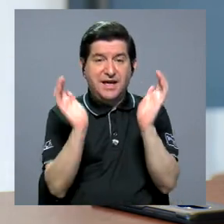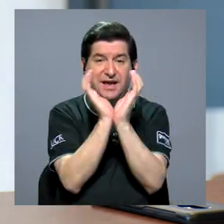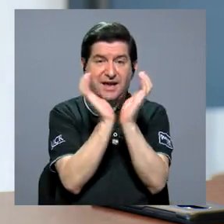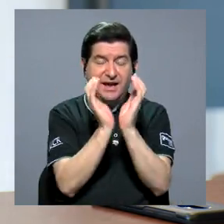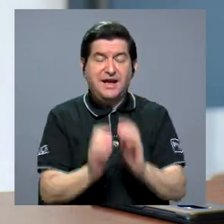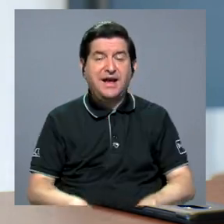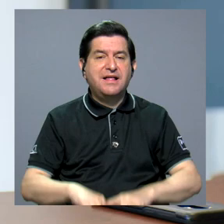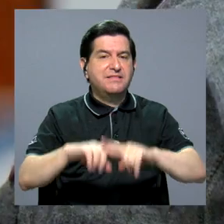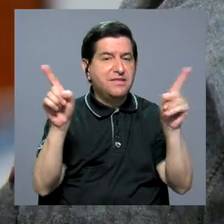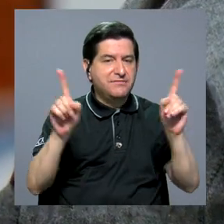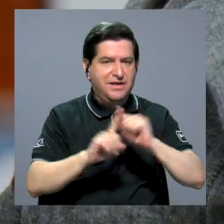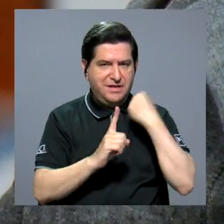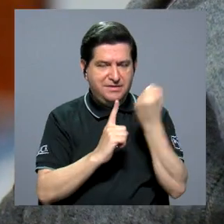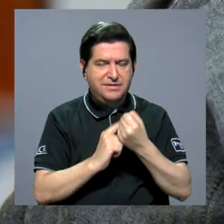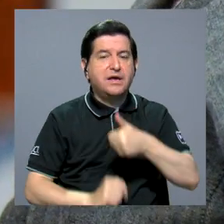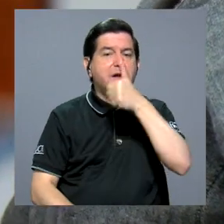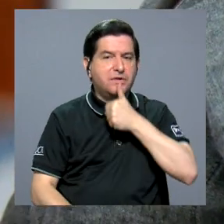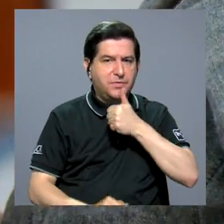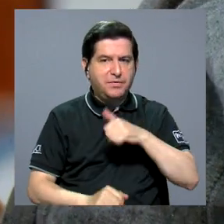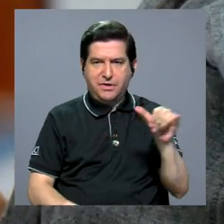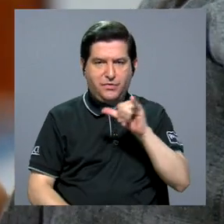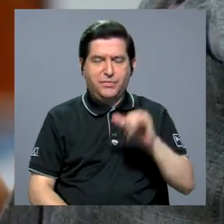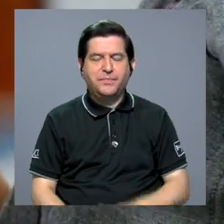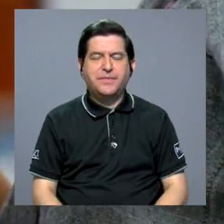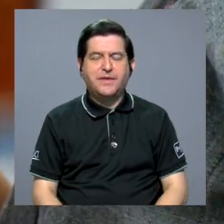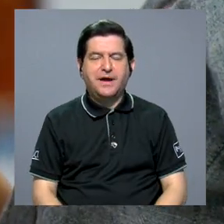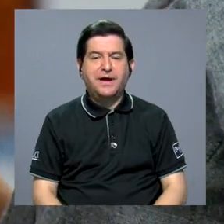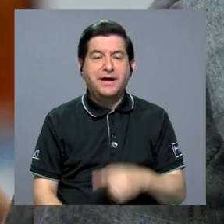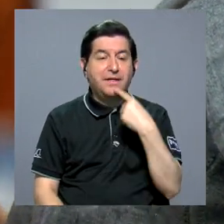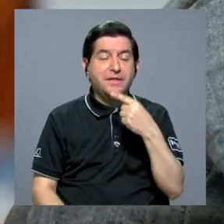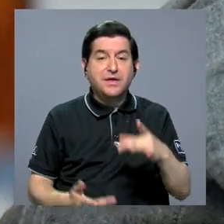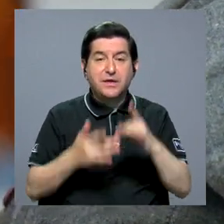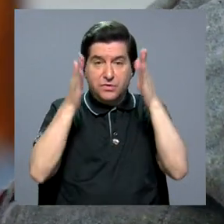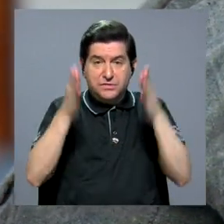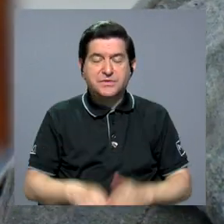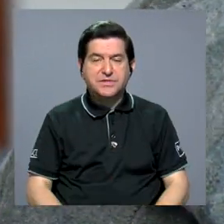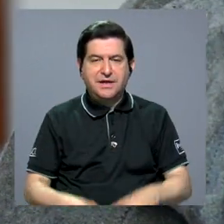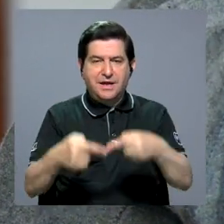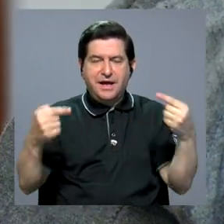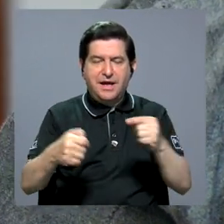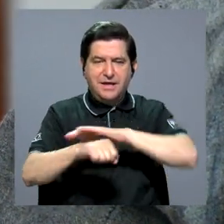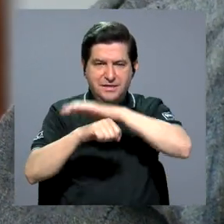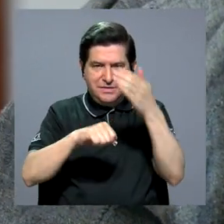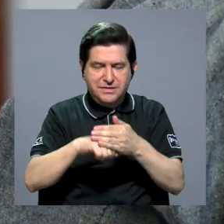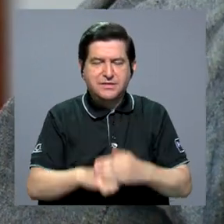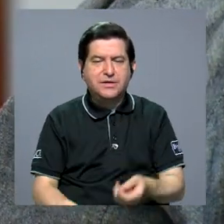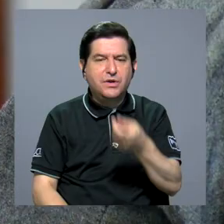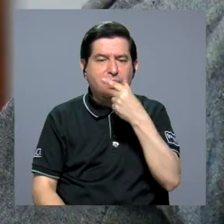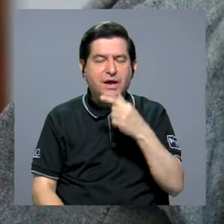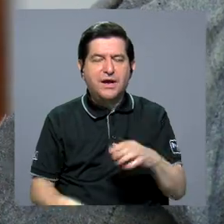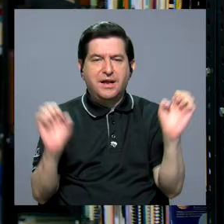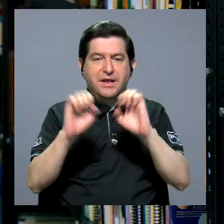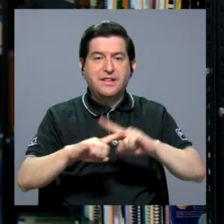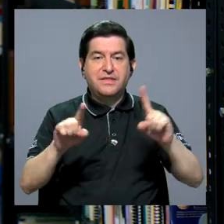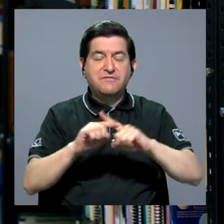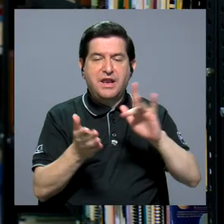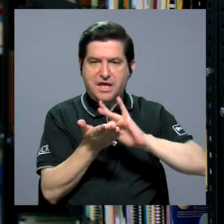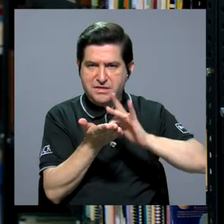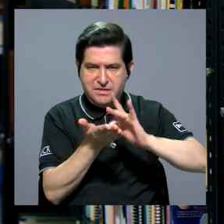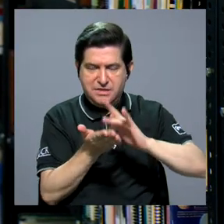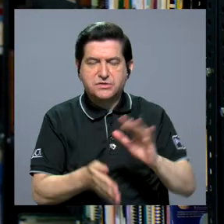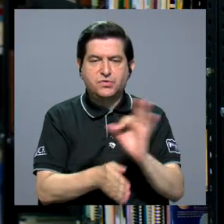caja funciona distinto. La investigadora destacó que el anticonceptivo oral de emergencia funciona distinto a otros